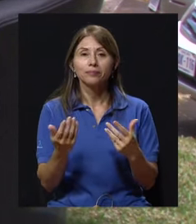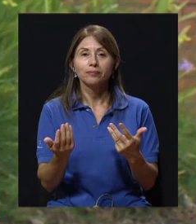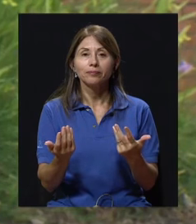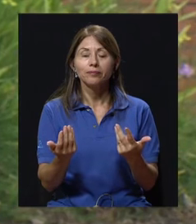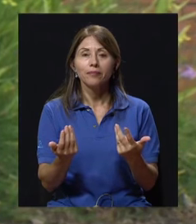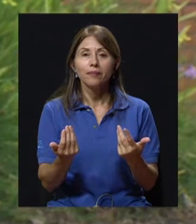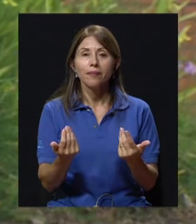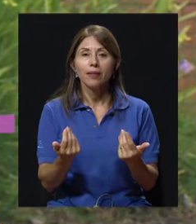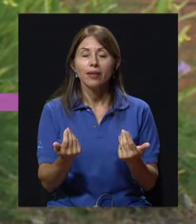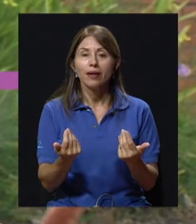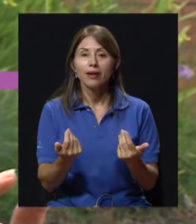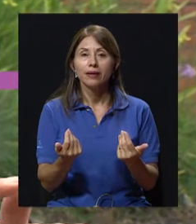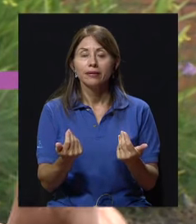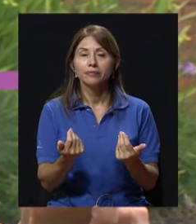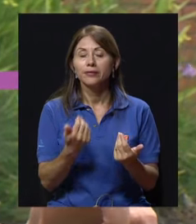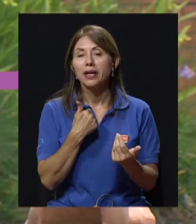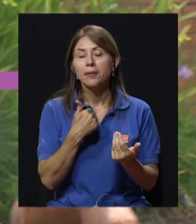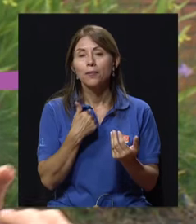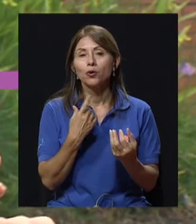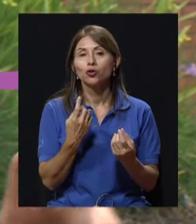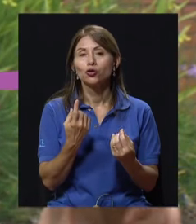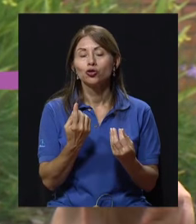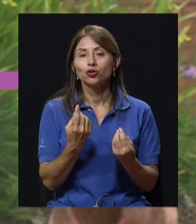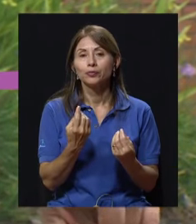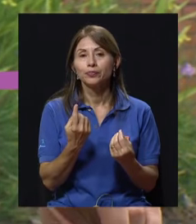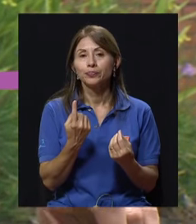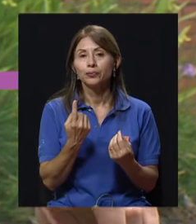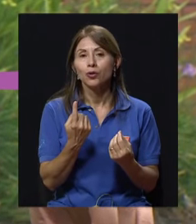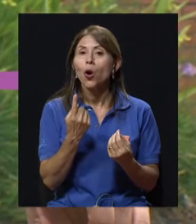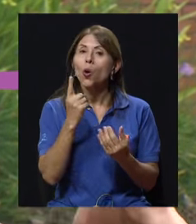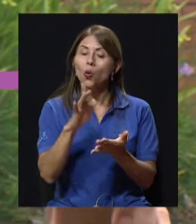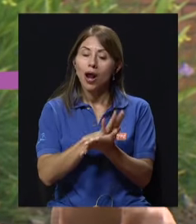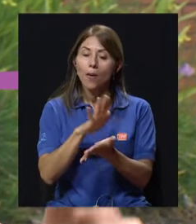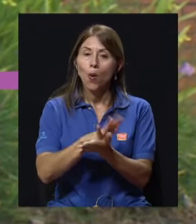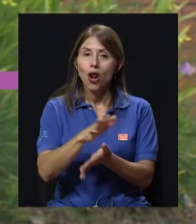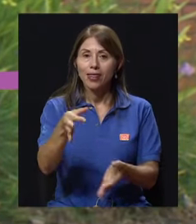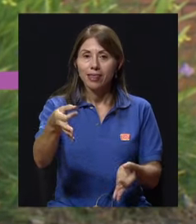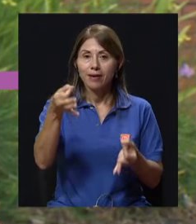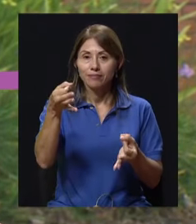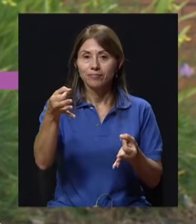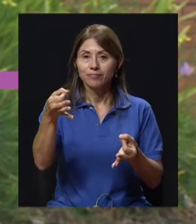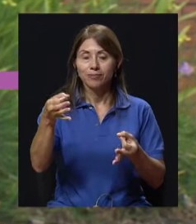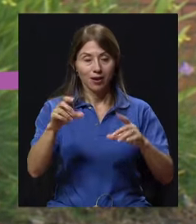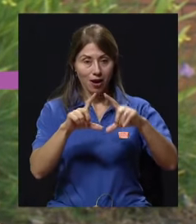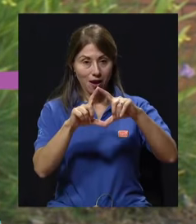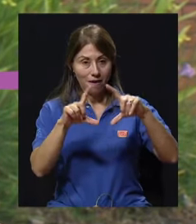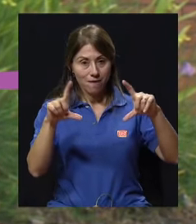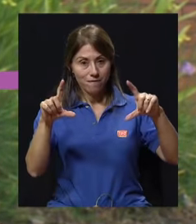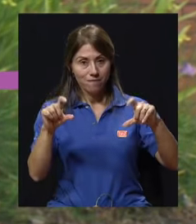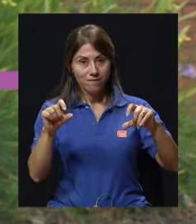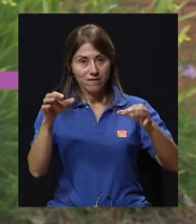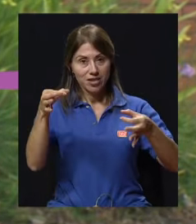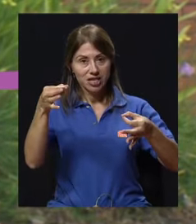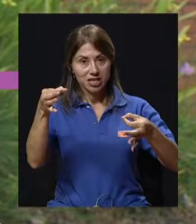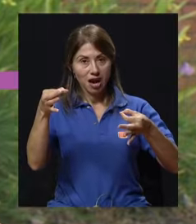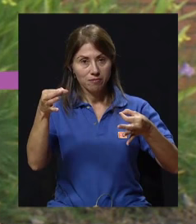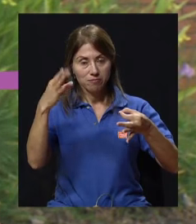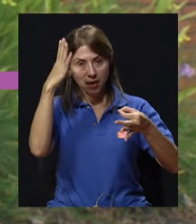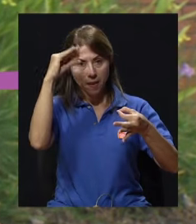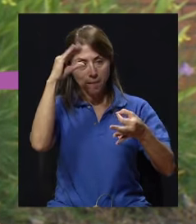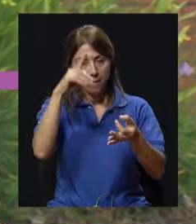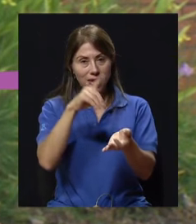¿cómo se llama? Una boleta. Una ficha médica. Una ficha médica donde